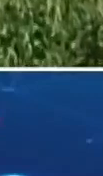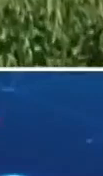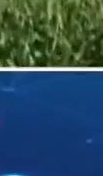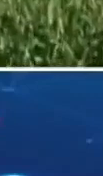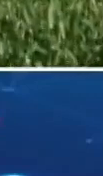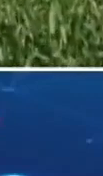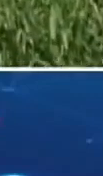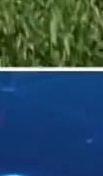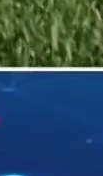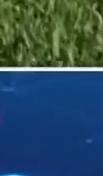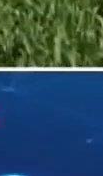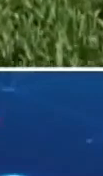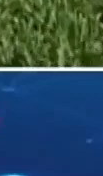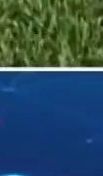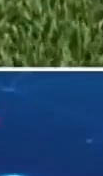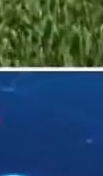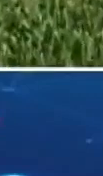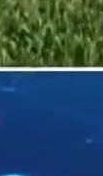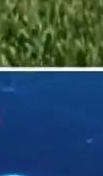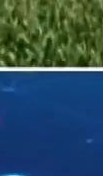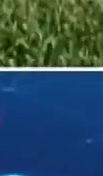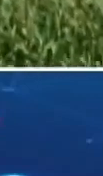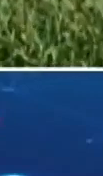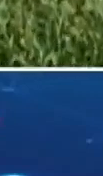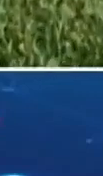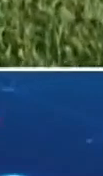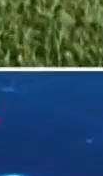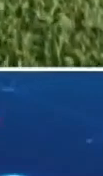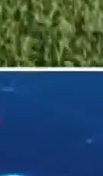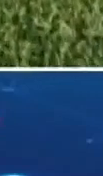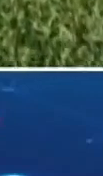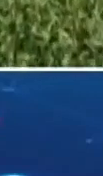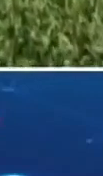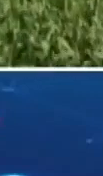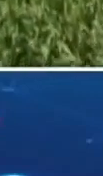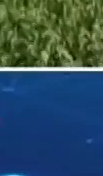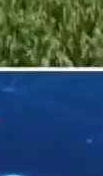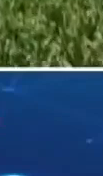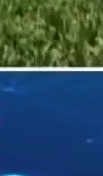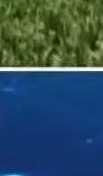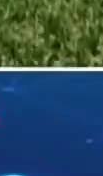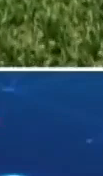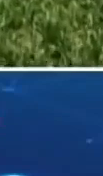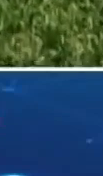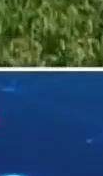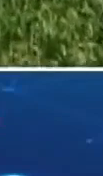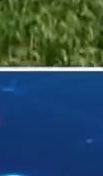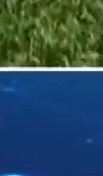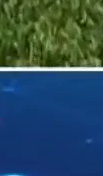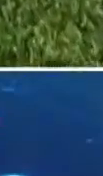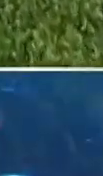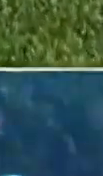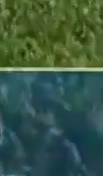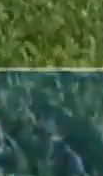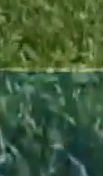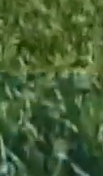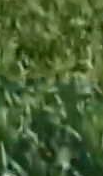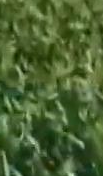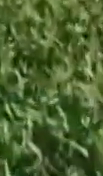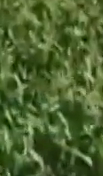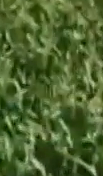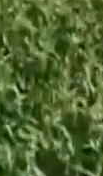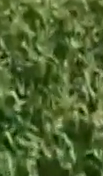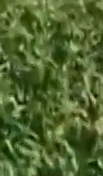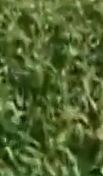renacimiento productivo que lo hemos llamado en el estado guarico y en toda Venezuela. Cómo nos hemos incorporado a esa agenda bolivariana